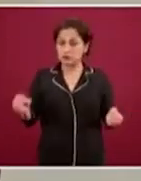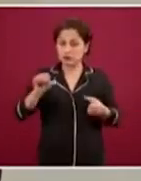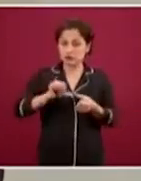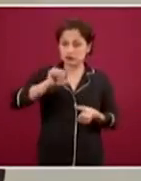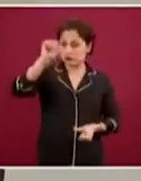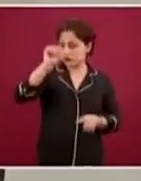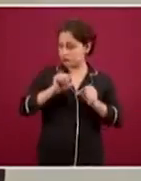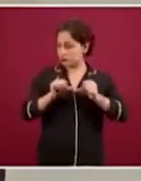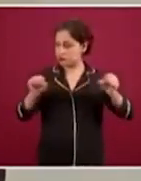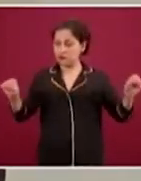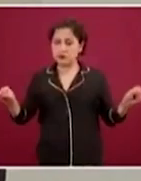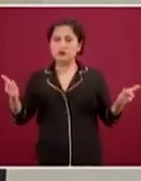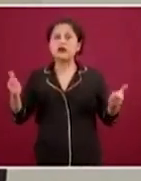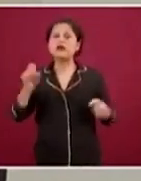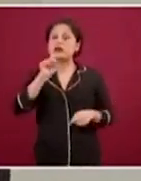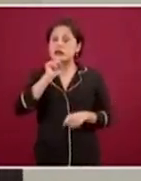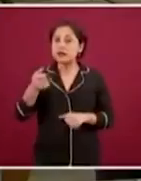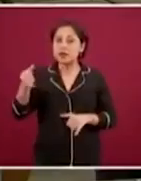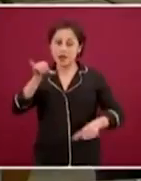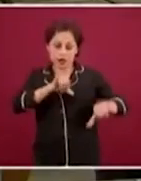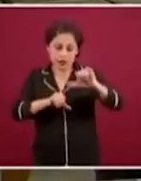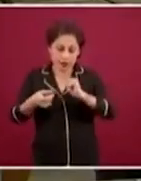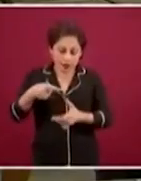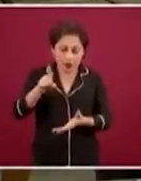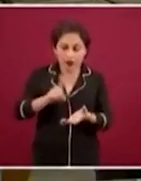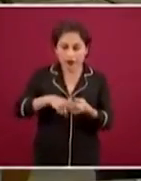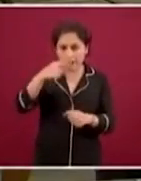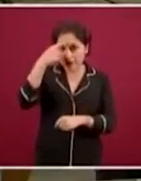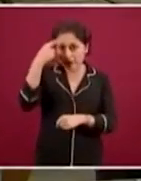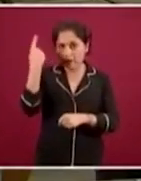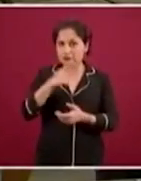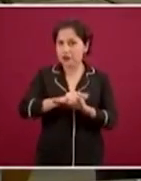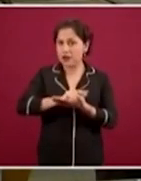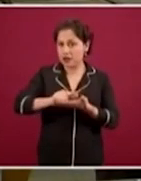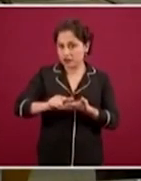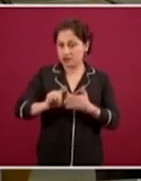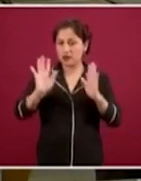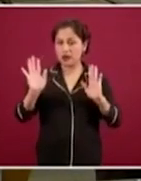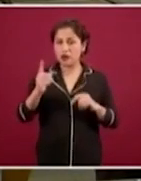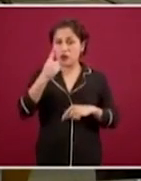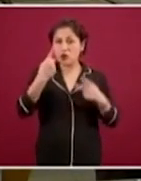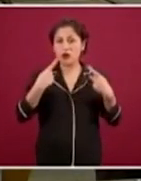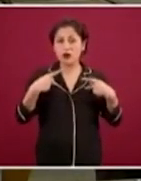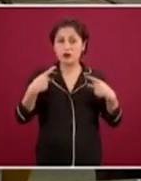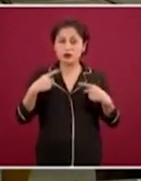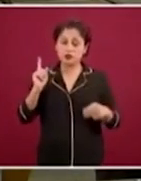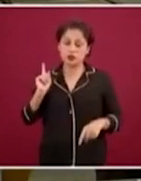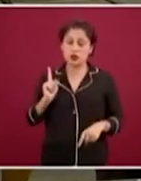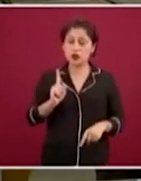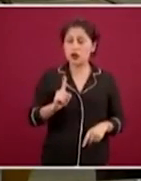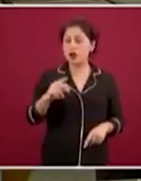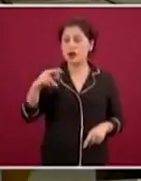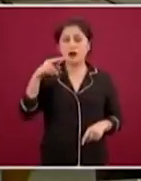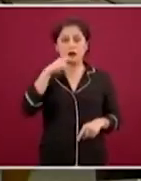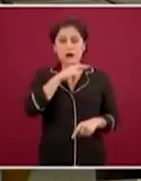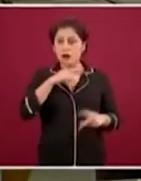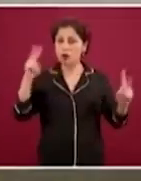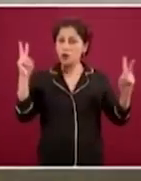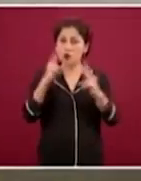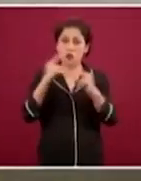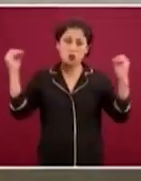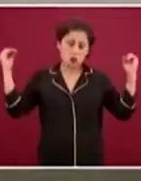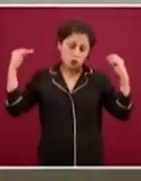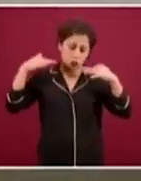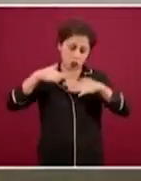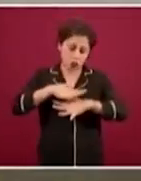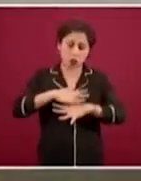de la sustancia sanitizante, puede ser que la persona pase muy poquito tiempo, se hagan los aerosoles y que no sea suficiente